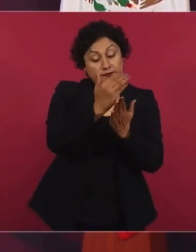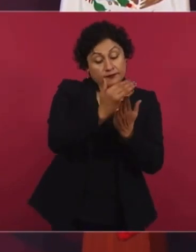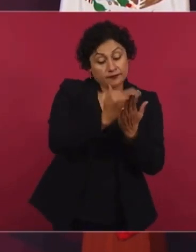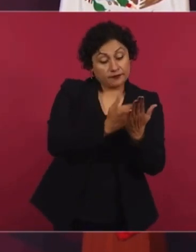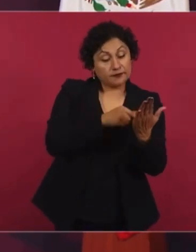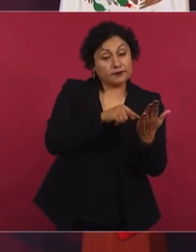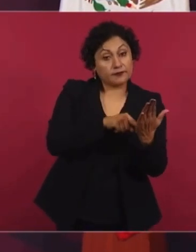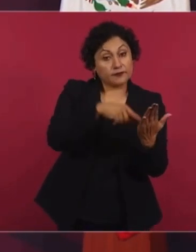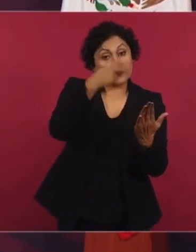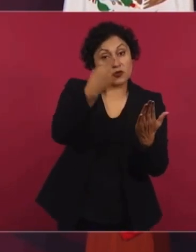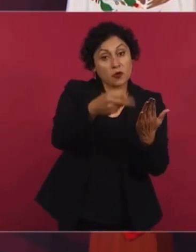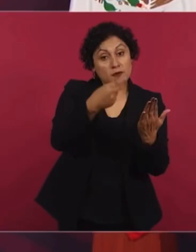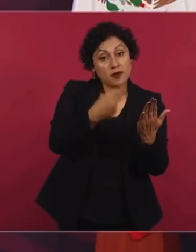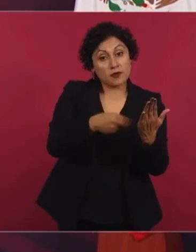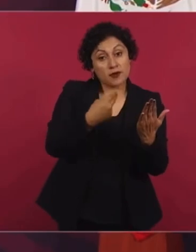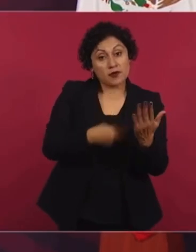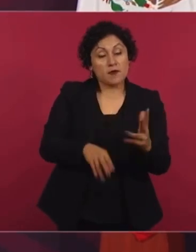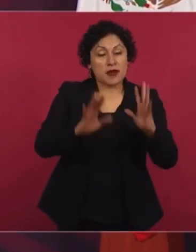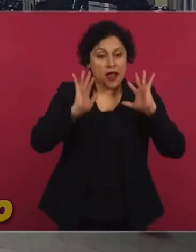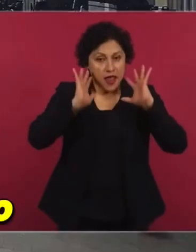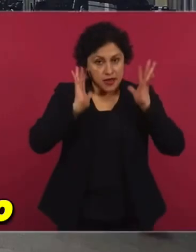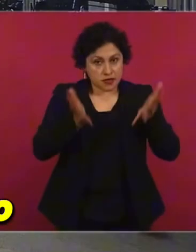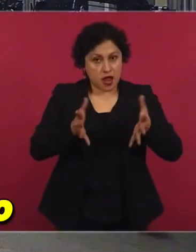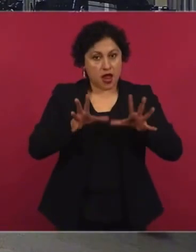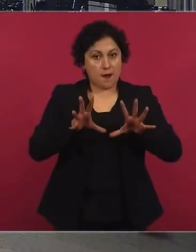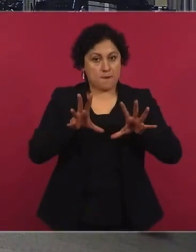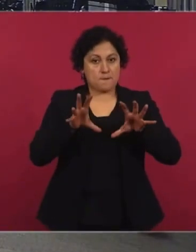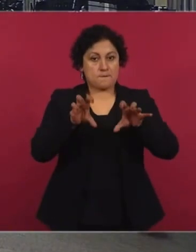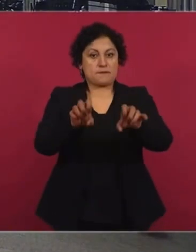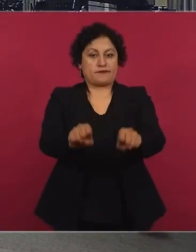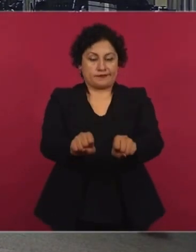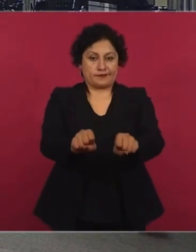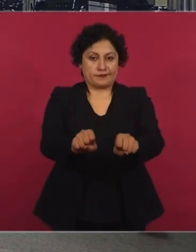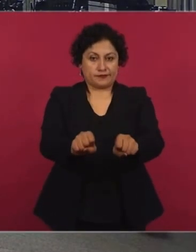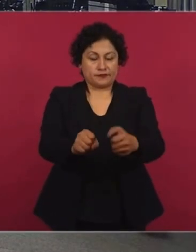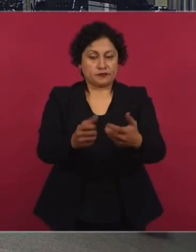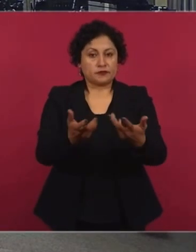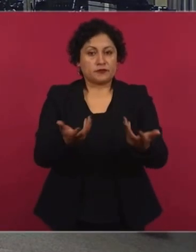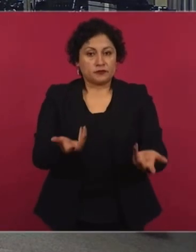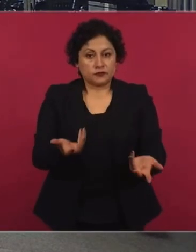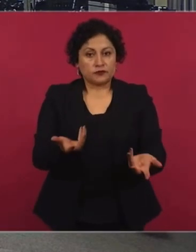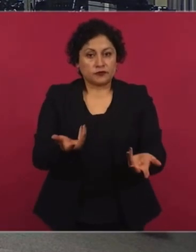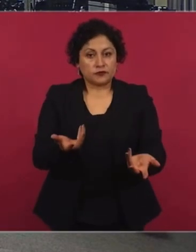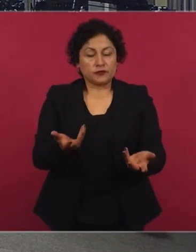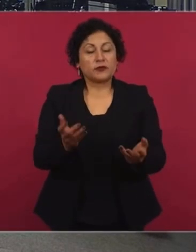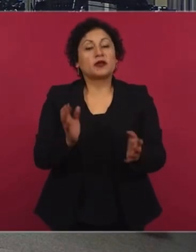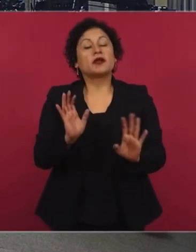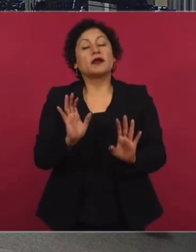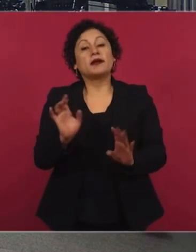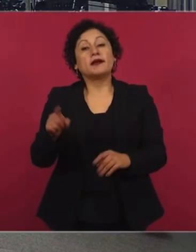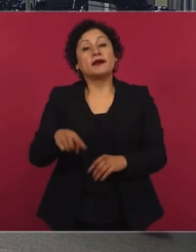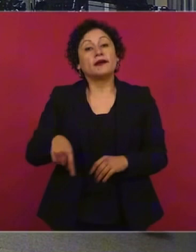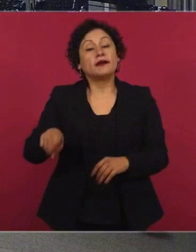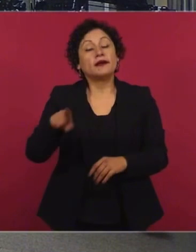quieren de último momento incorporar